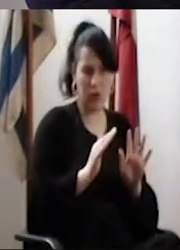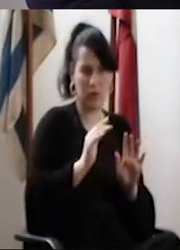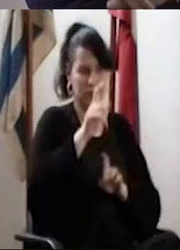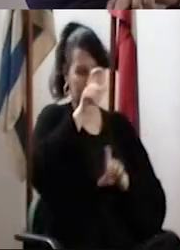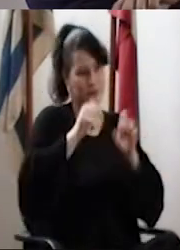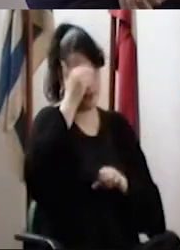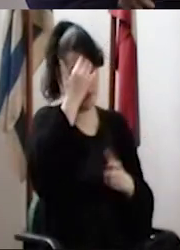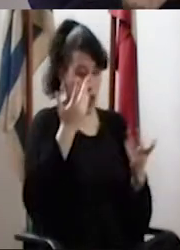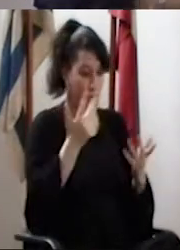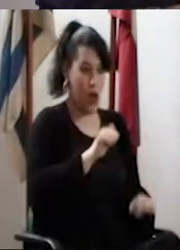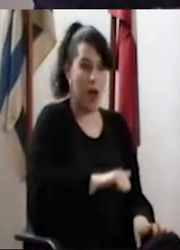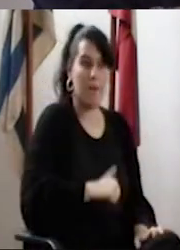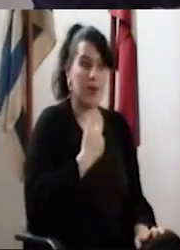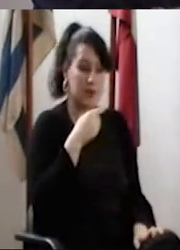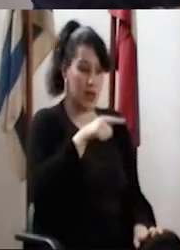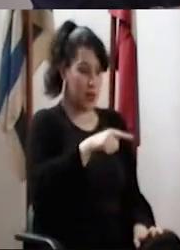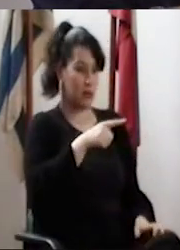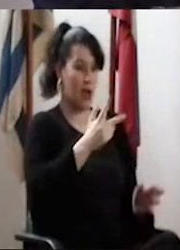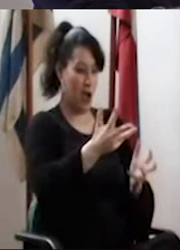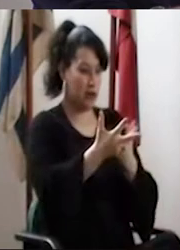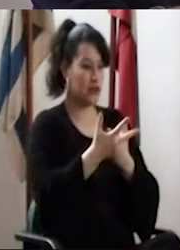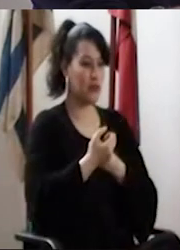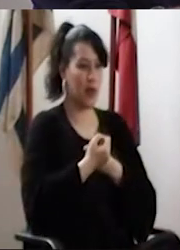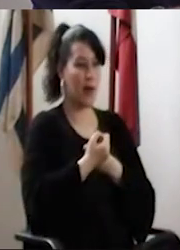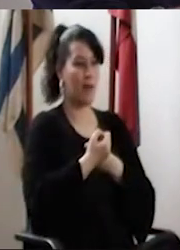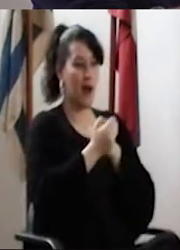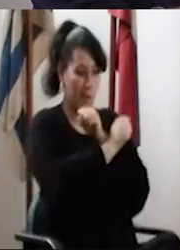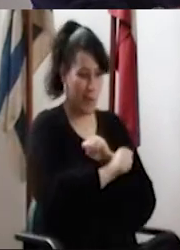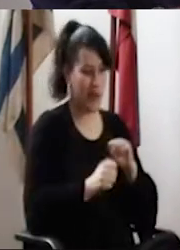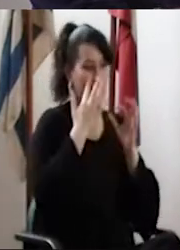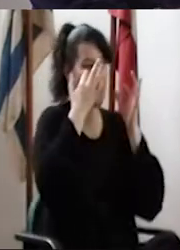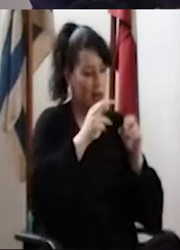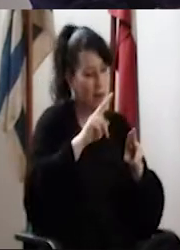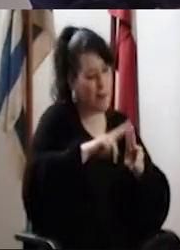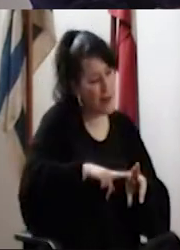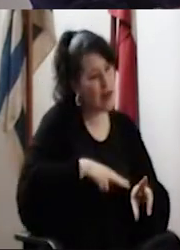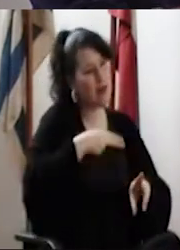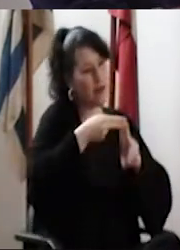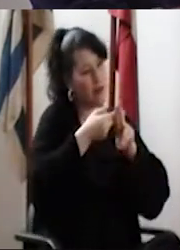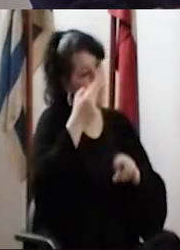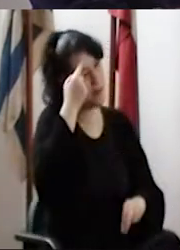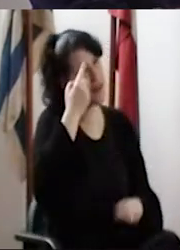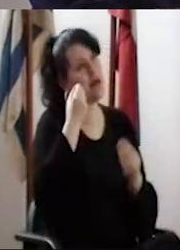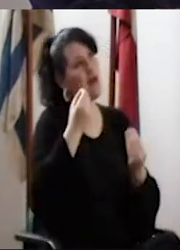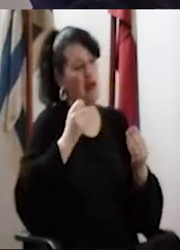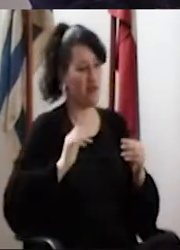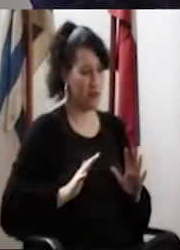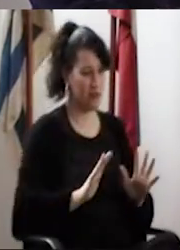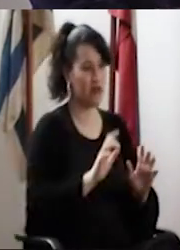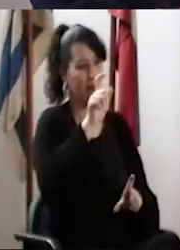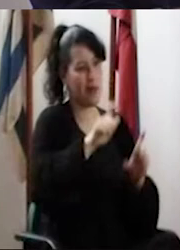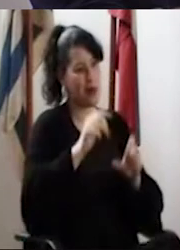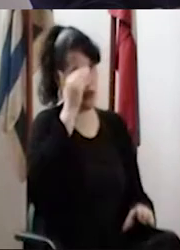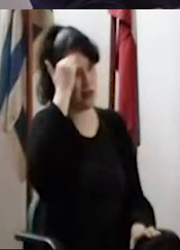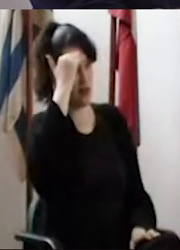docente, tenemos que aprovechar este instrumento para realmente repensar muchos aspectos de la